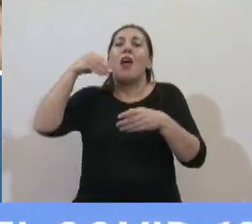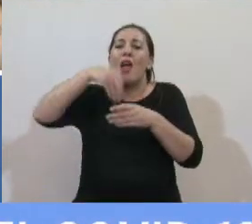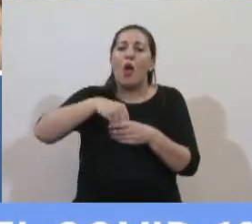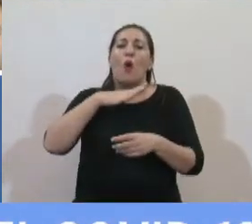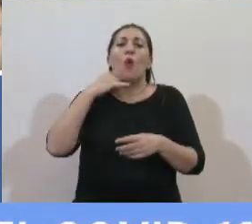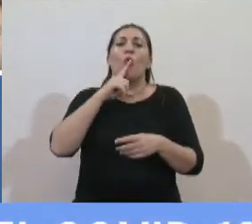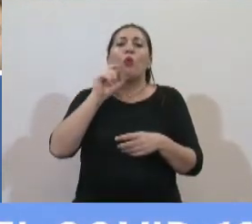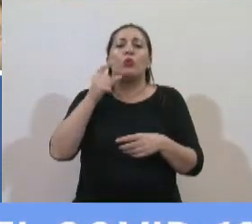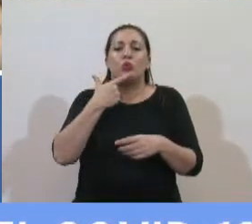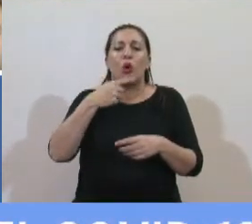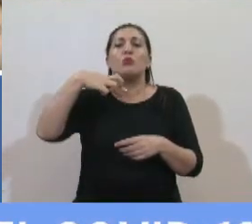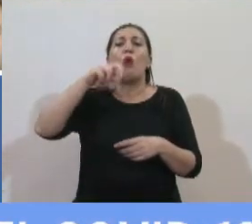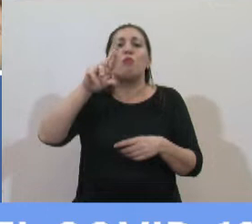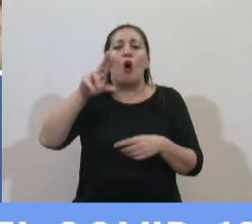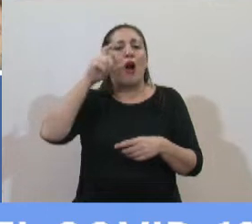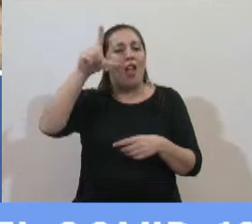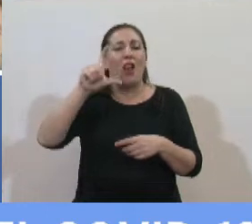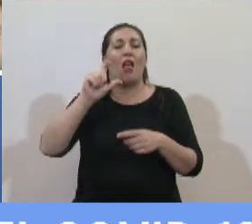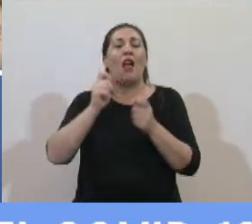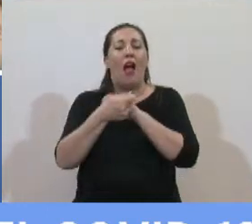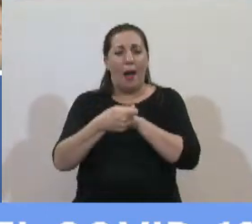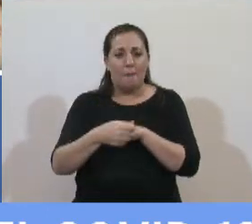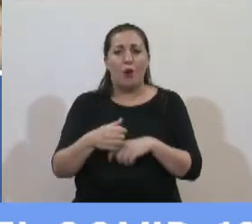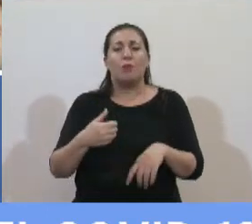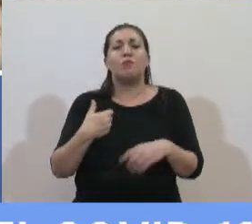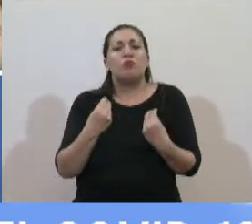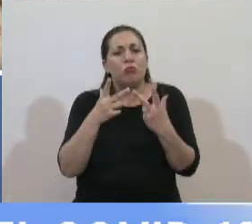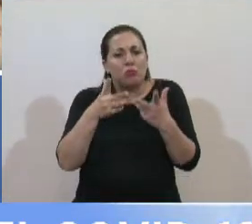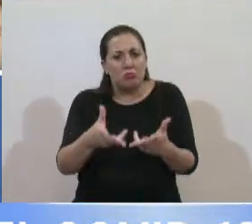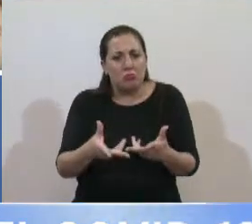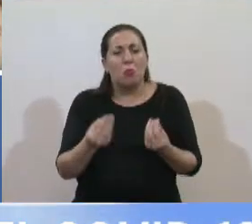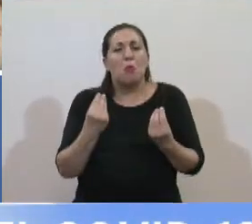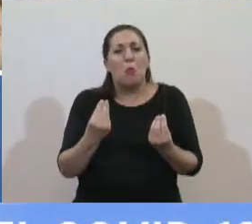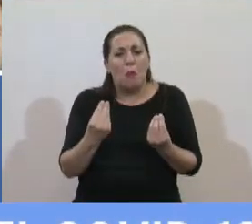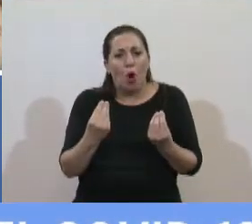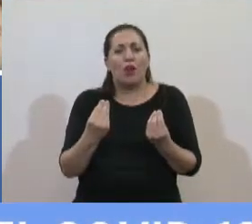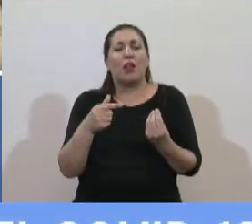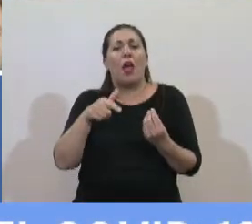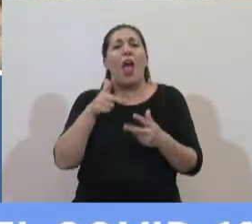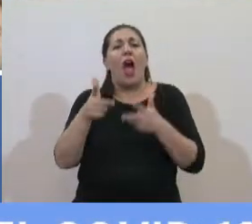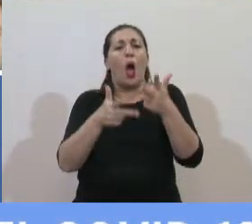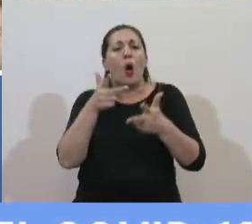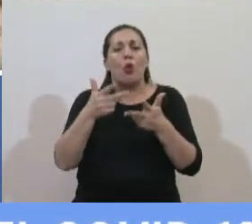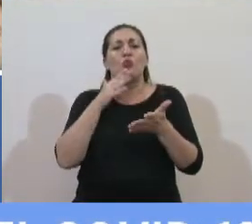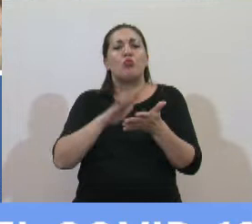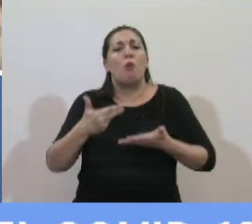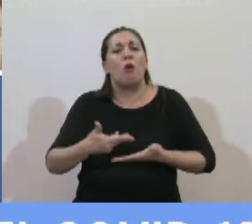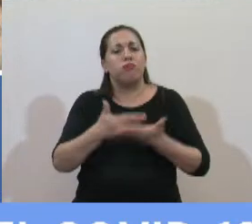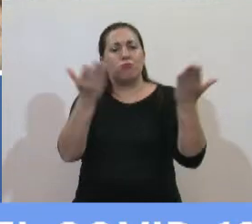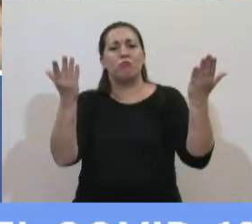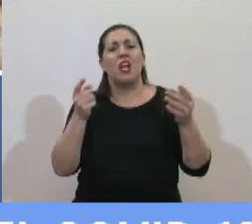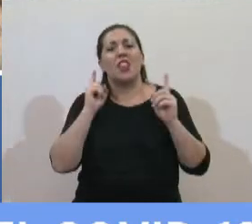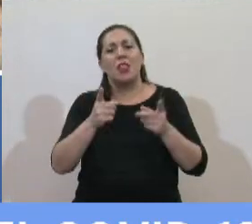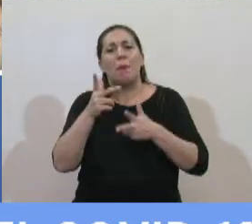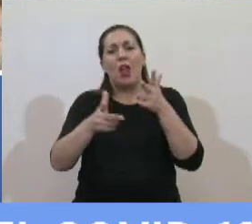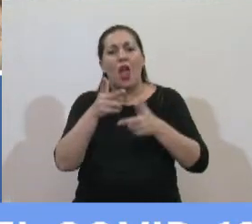así también el espacio digo esto porque se ha hecho referencia a la deuda pública se ha hecho referencia también